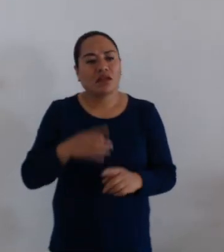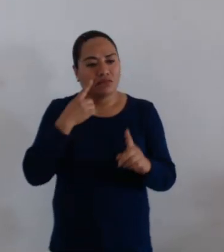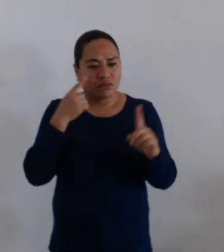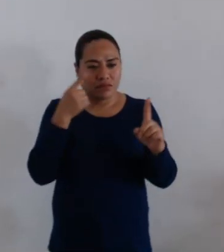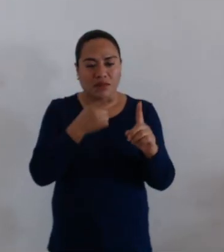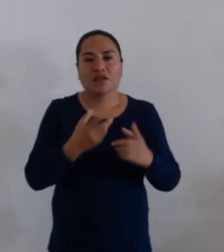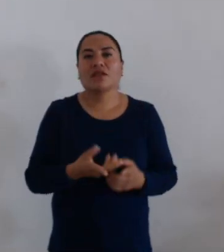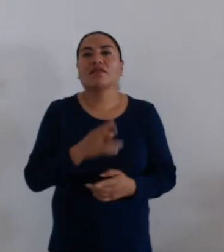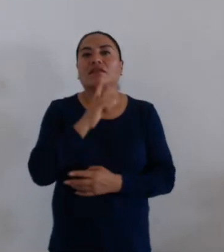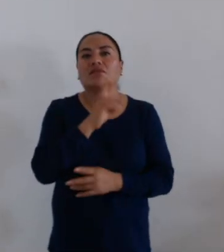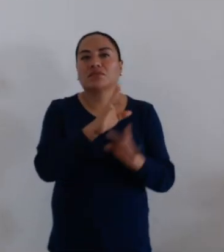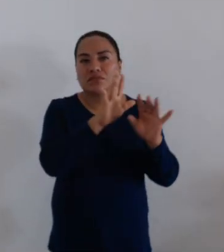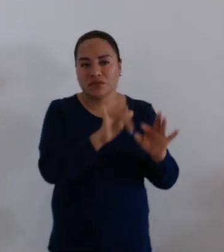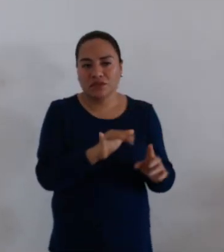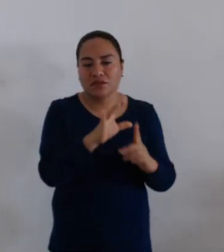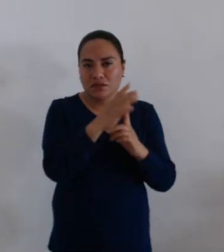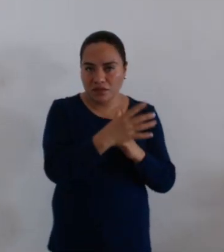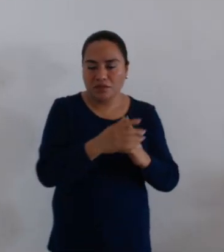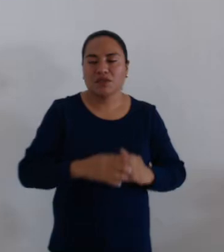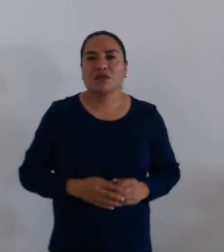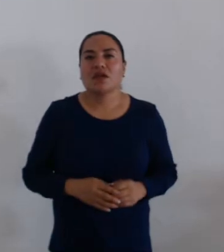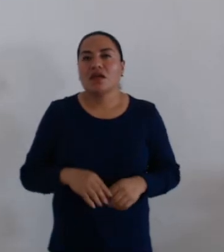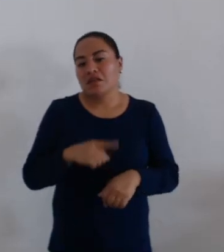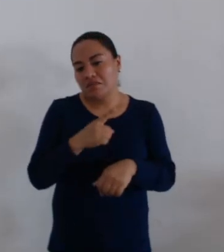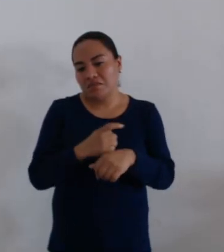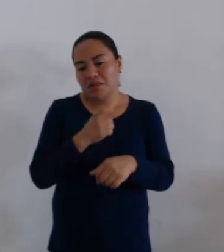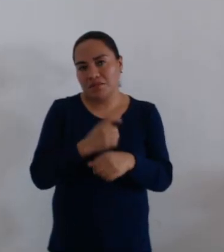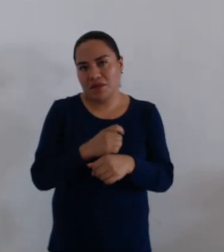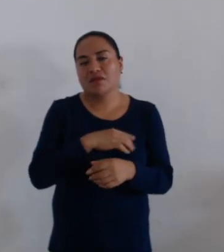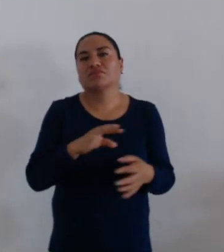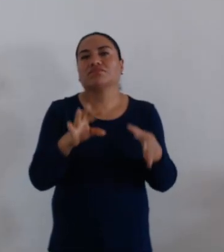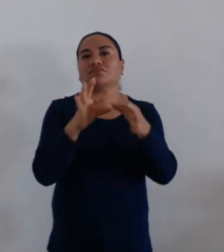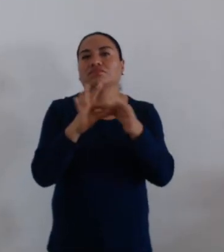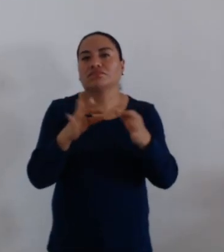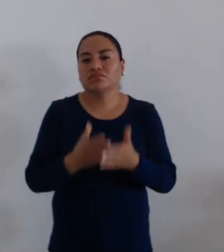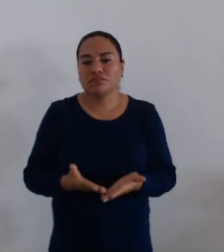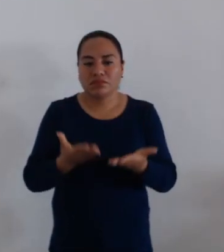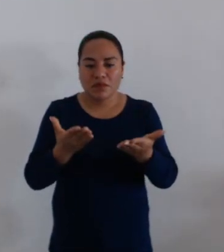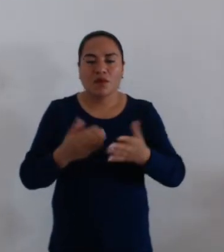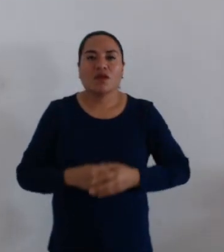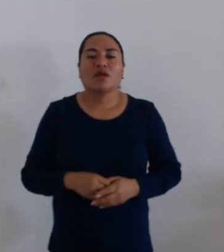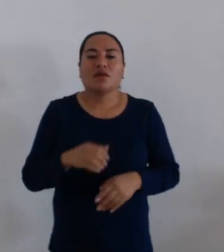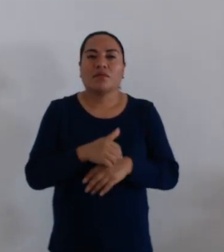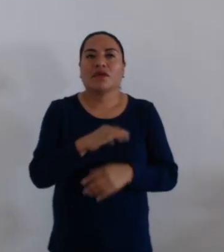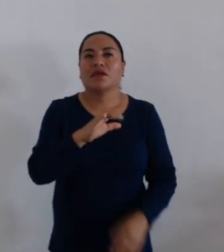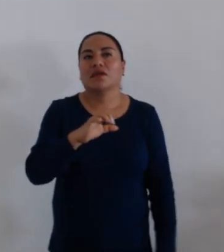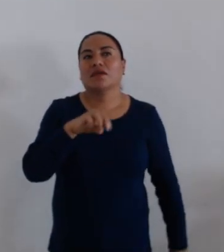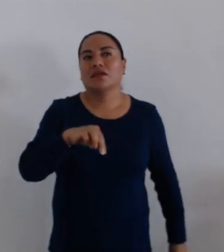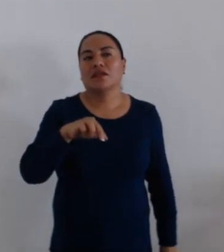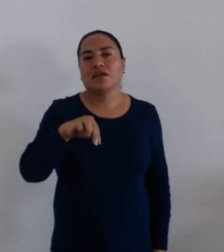refiere al desahogo de los dictámenes de comisiones. El primer dictamen con el que se da cuenta en esta sesión es con número